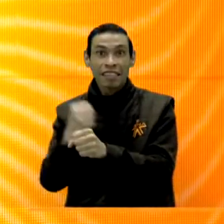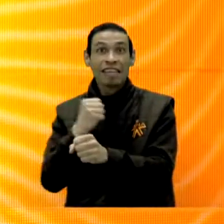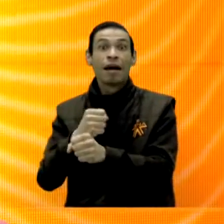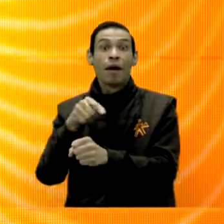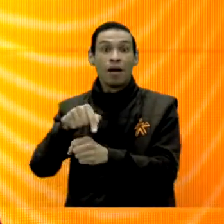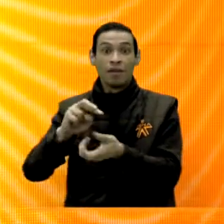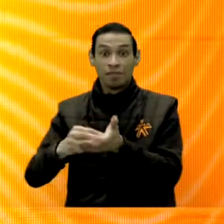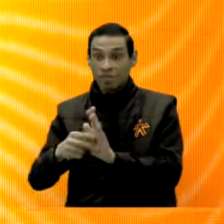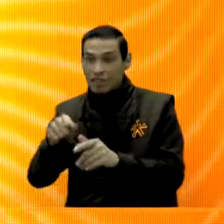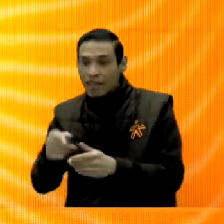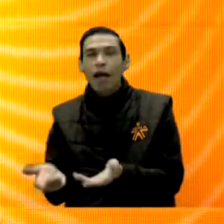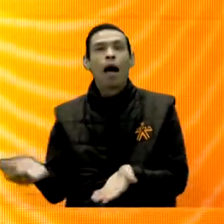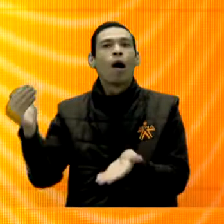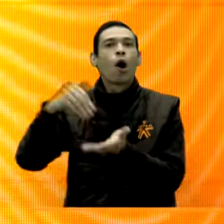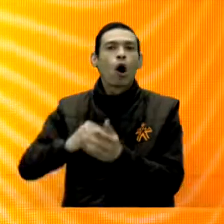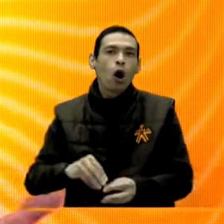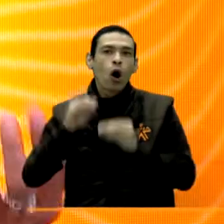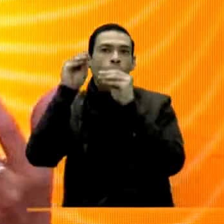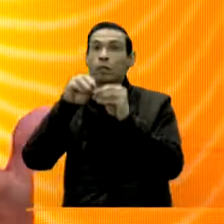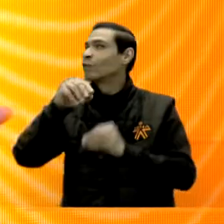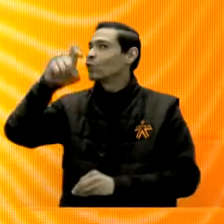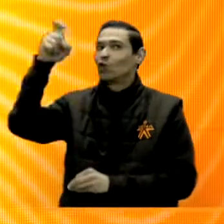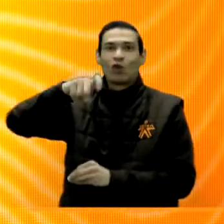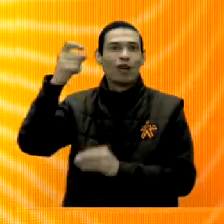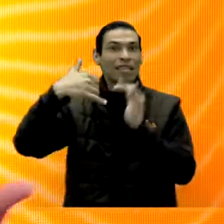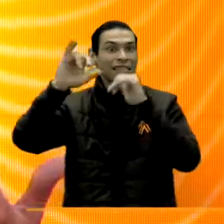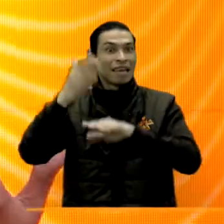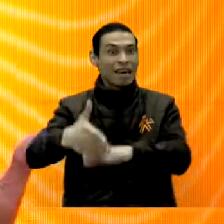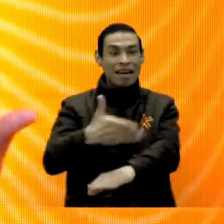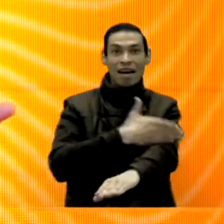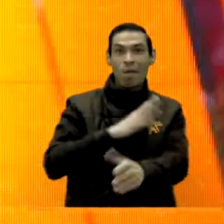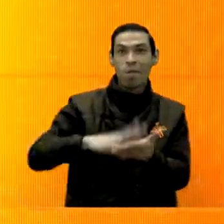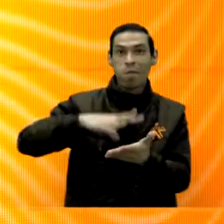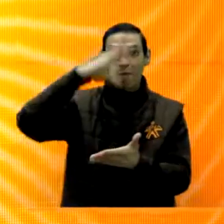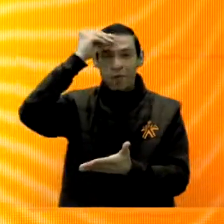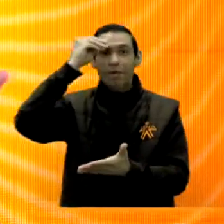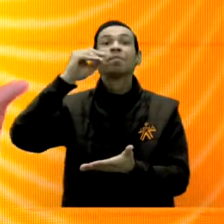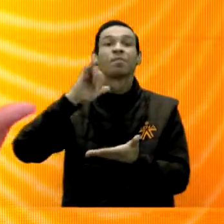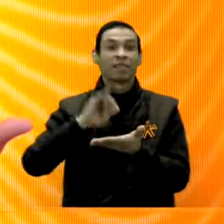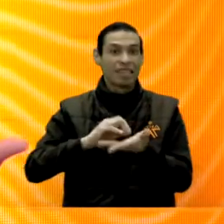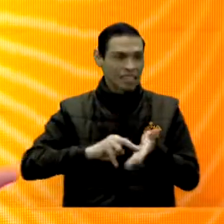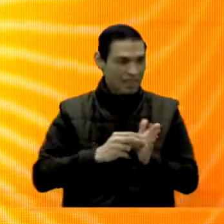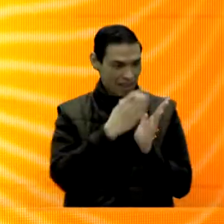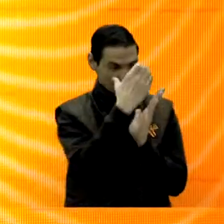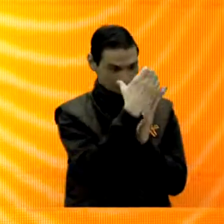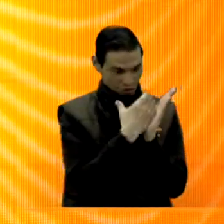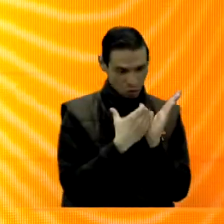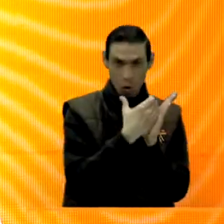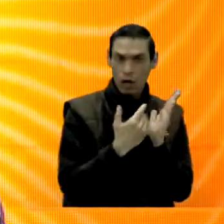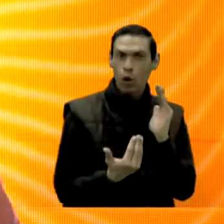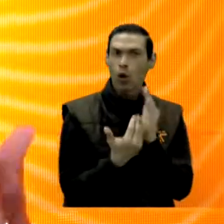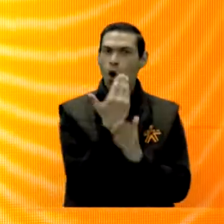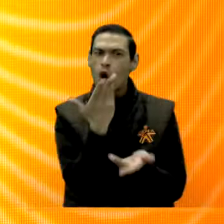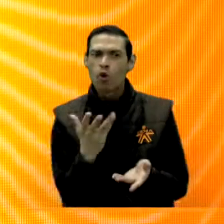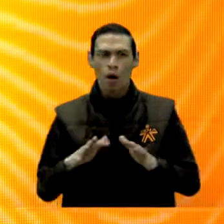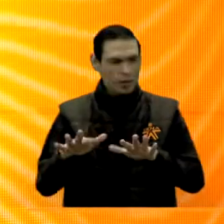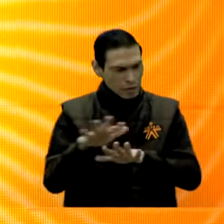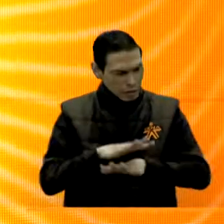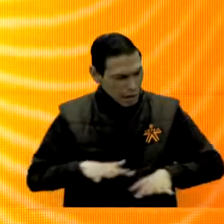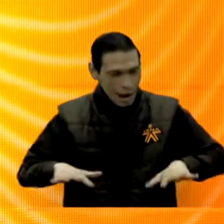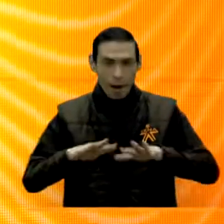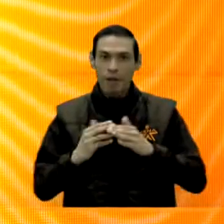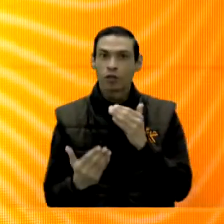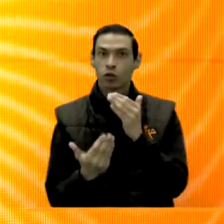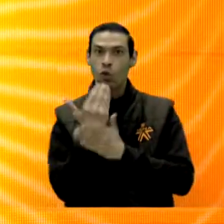pues el tema de recalificación es menor. Entonces, si conjuntamente desarrollamos currículos, modernizamos ambientes y articulamos